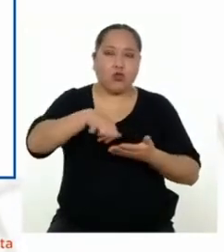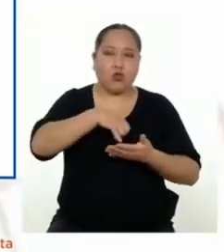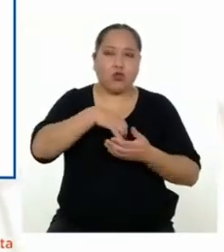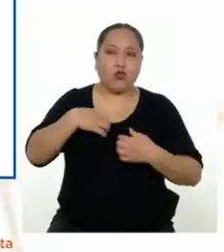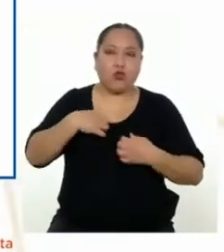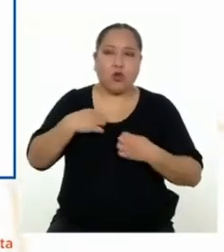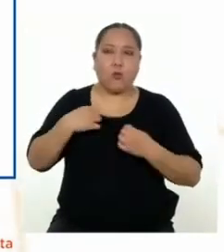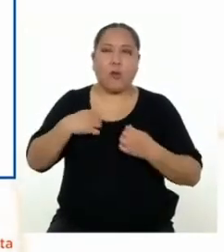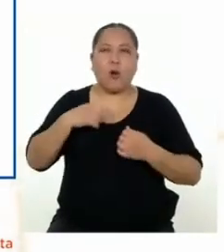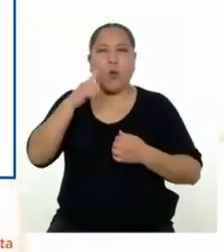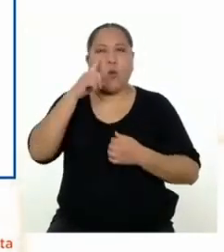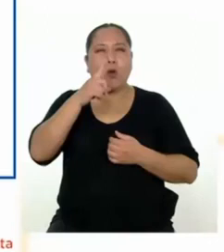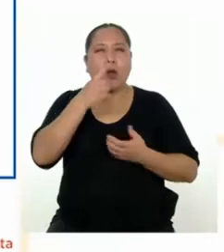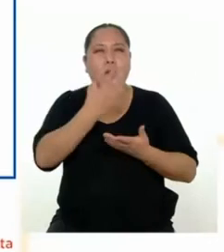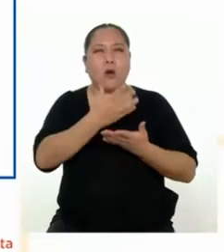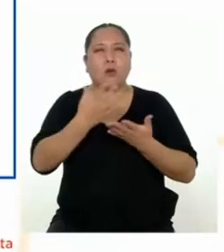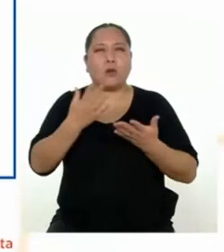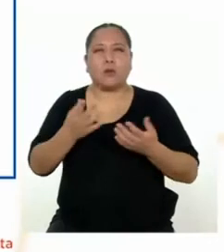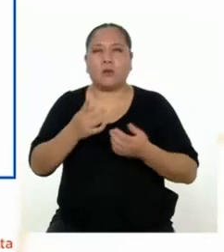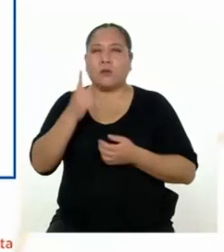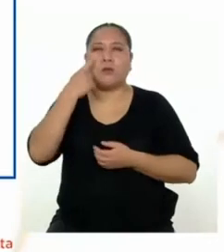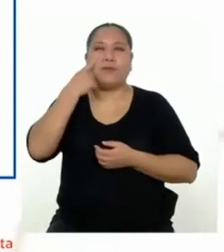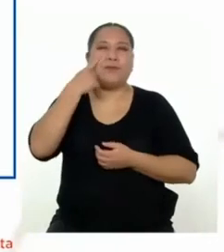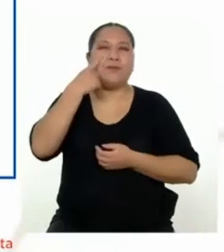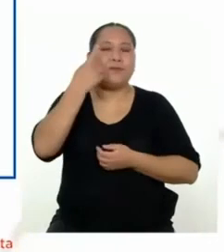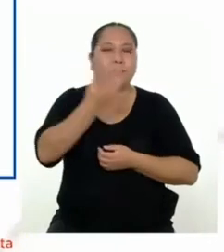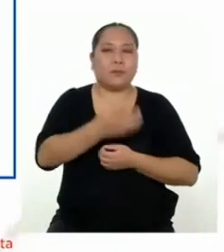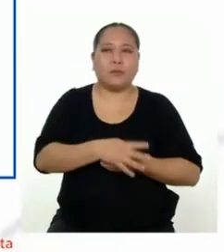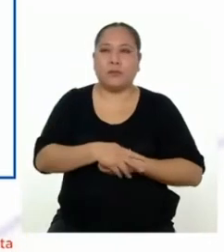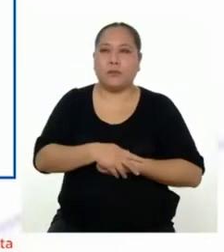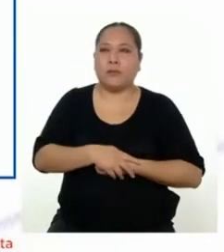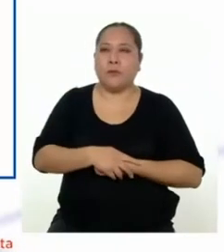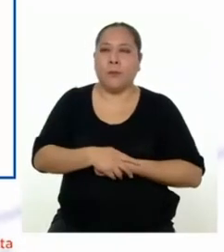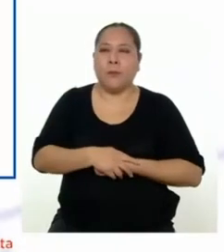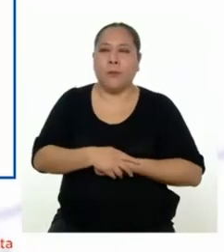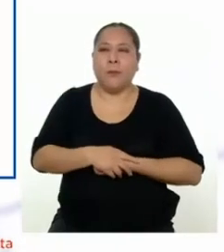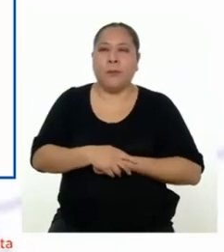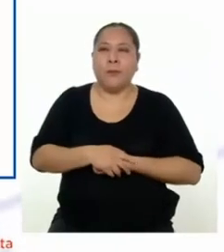una de las causas del problema es el desconocimiento.